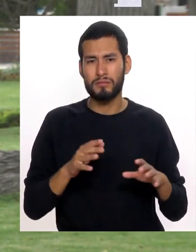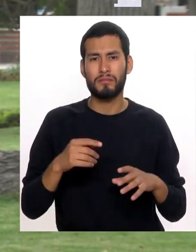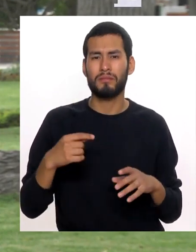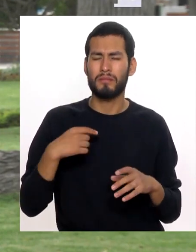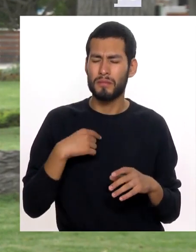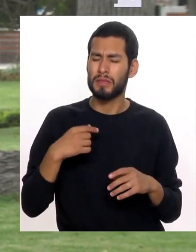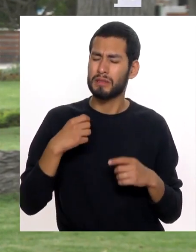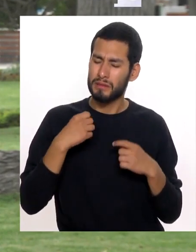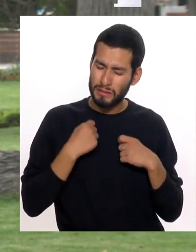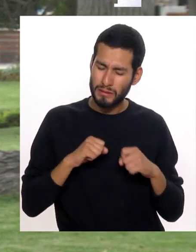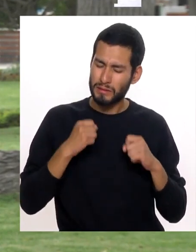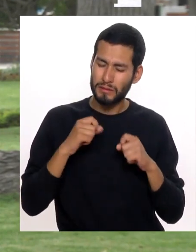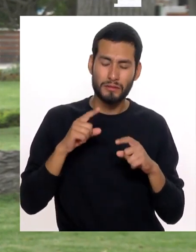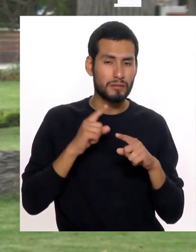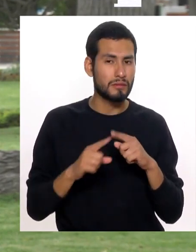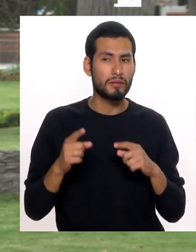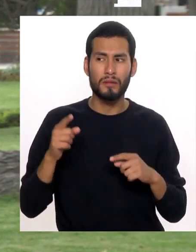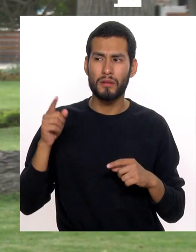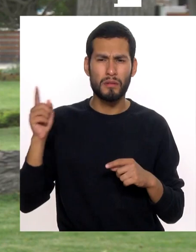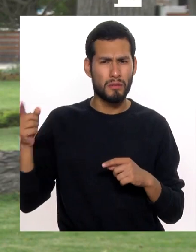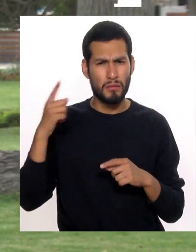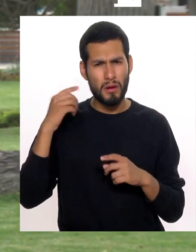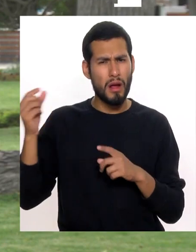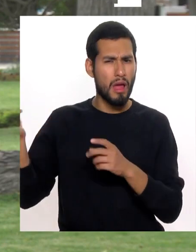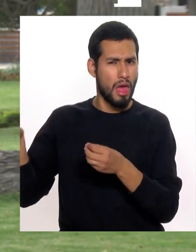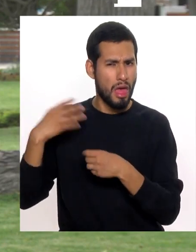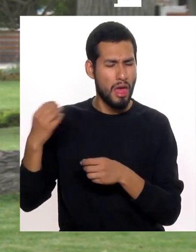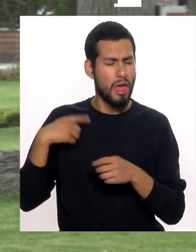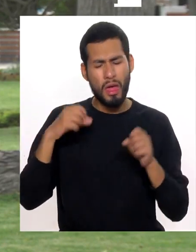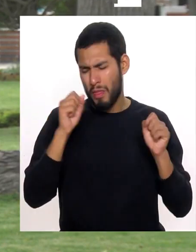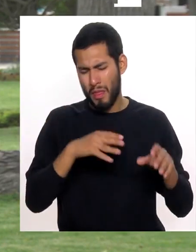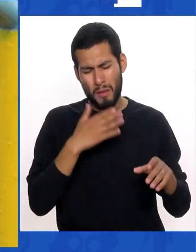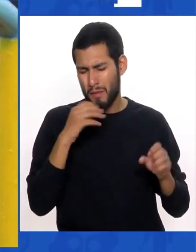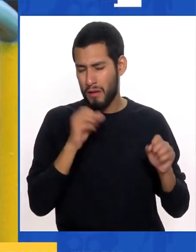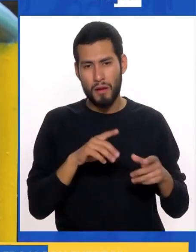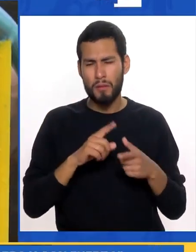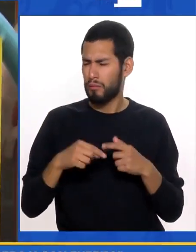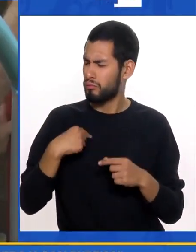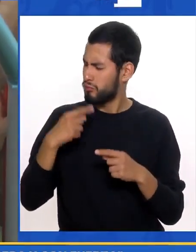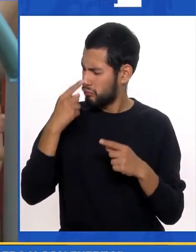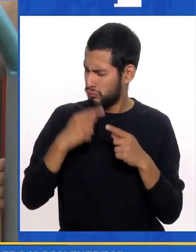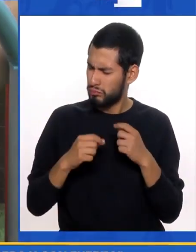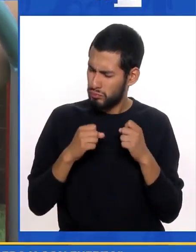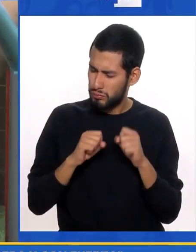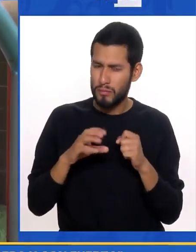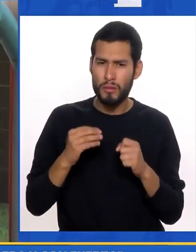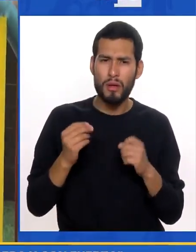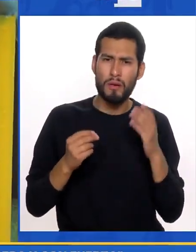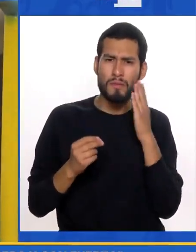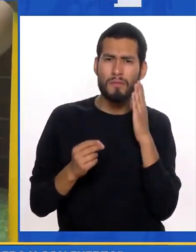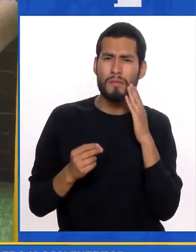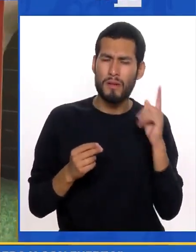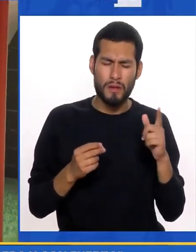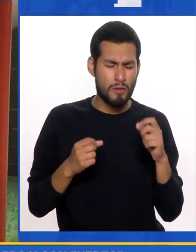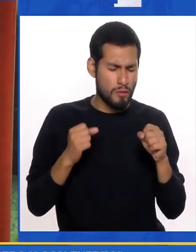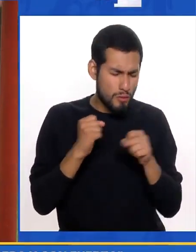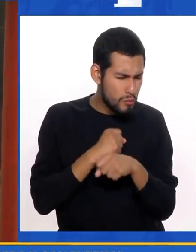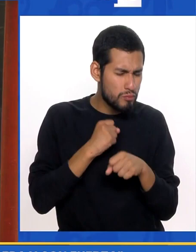Mil y una veces Pero nosotros no Porque Tenemos una madre Que es